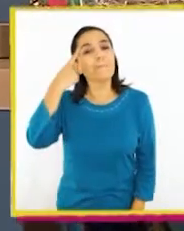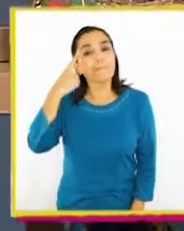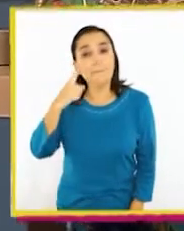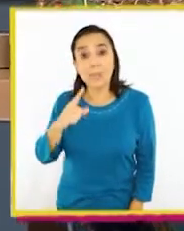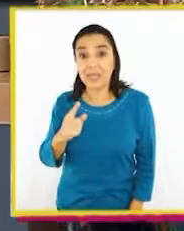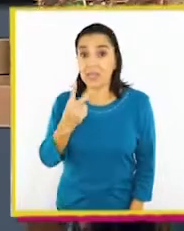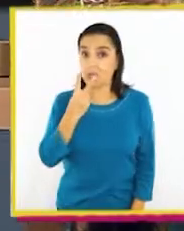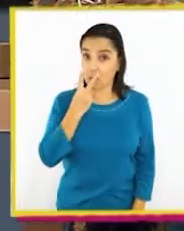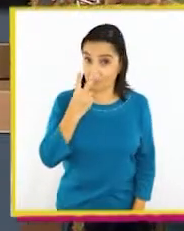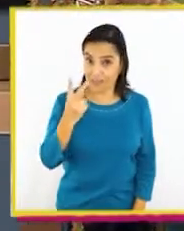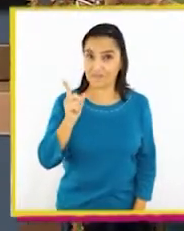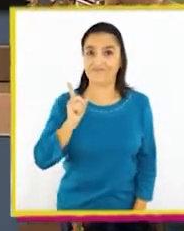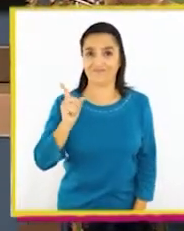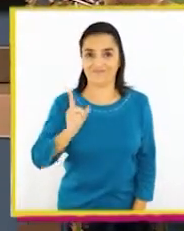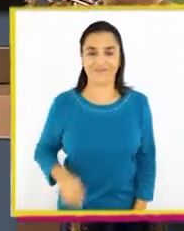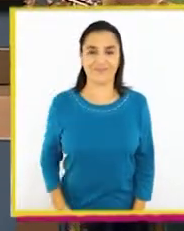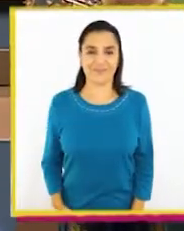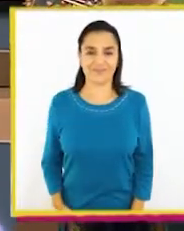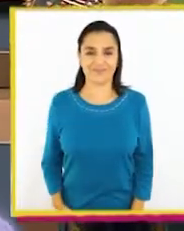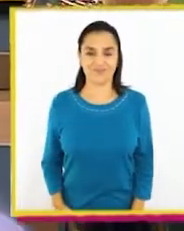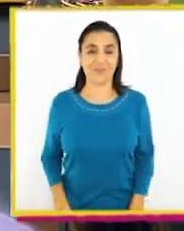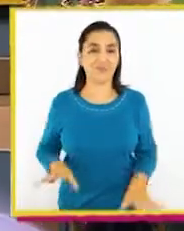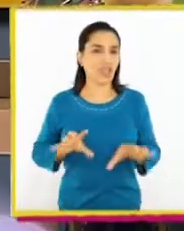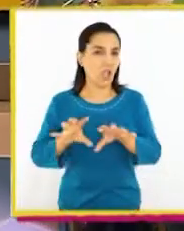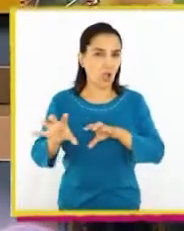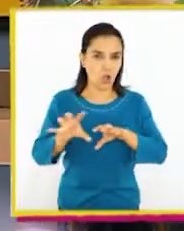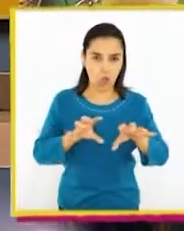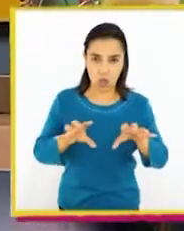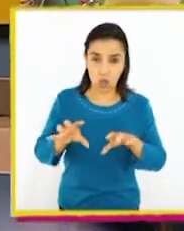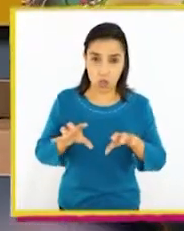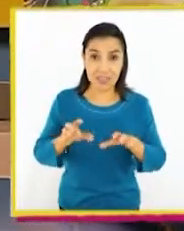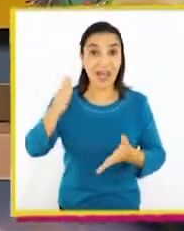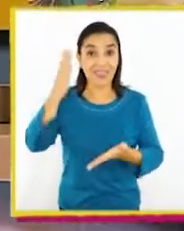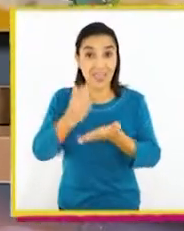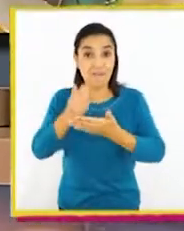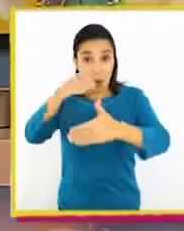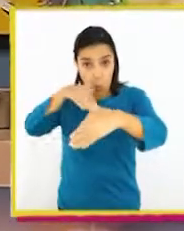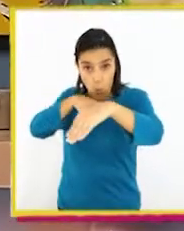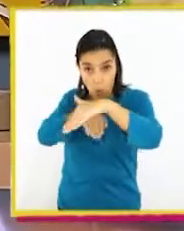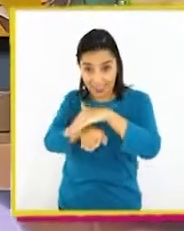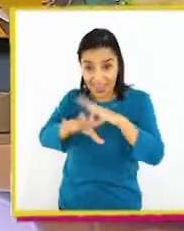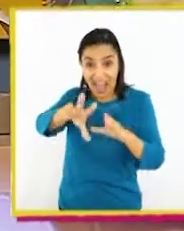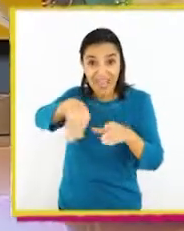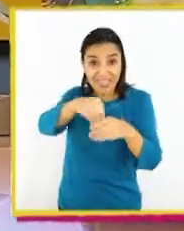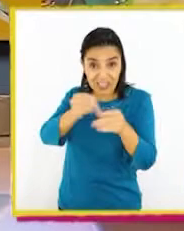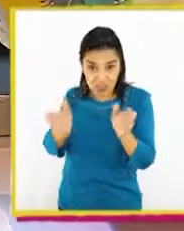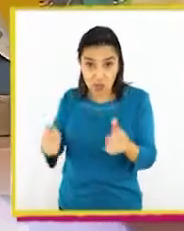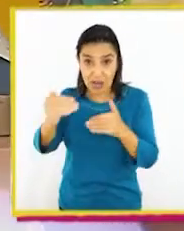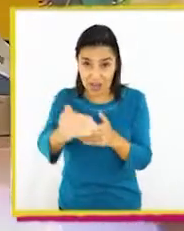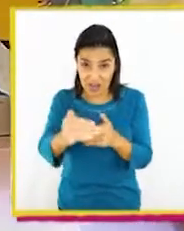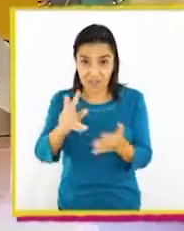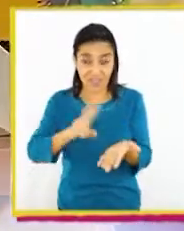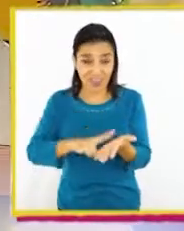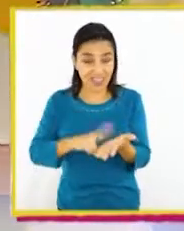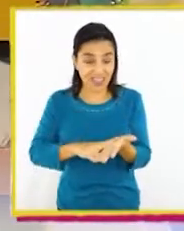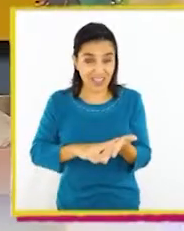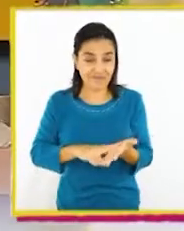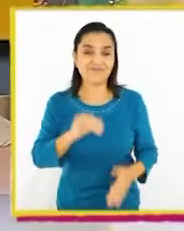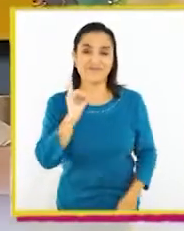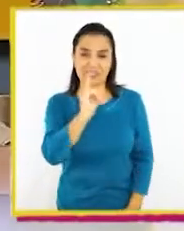Pero miren aquí. Los objetos deben ir dentro de esta caja, ¿cierto? Así es.